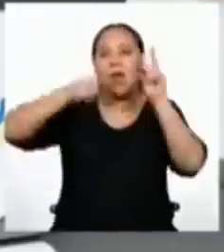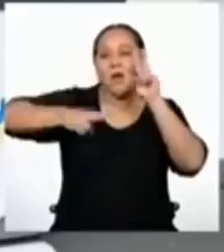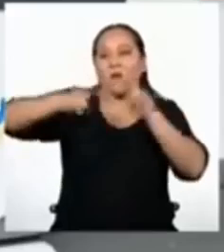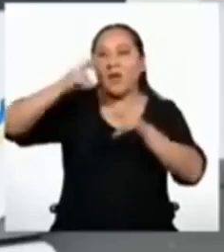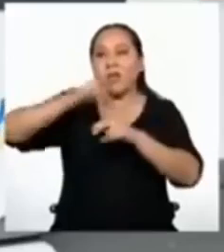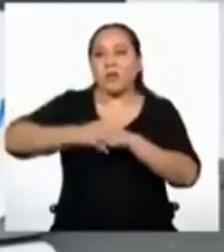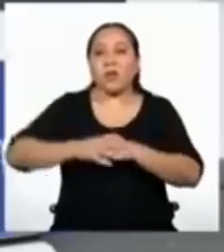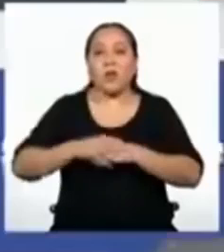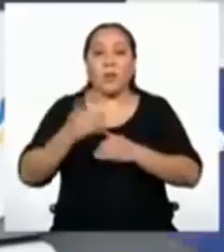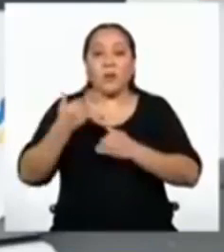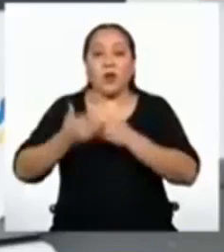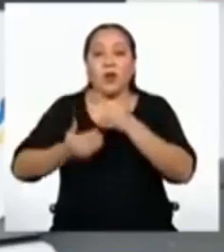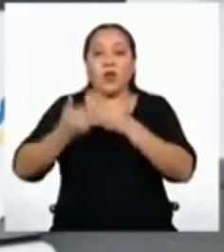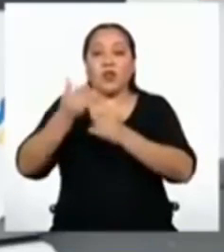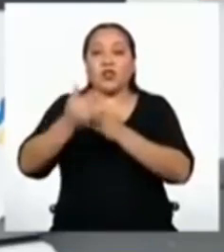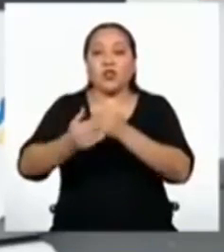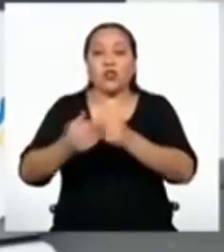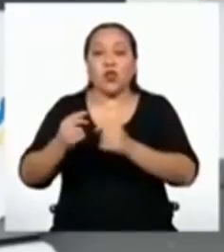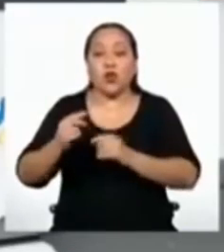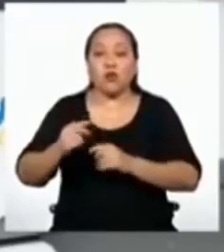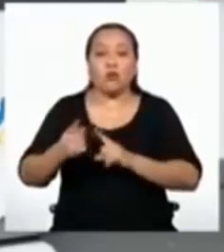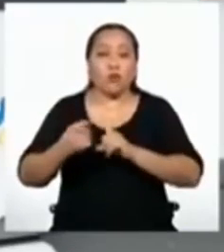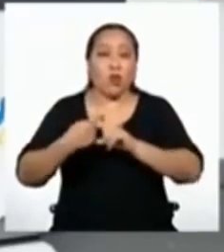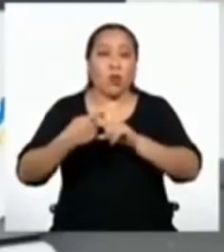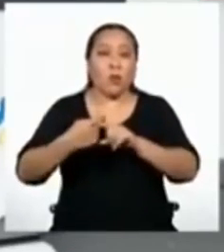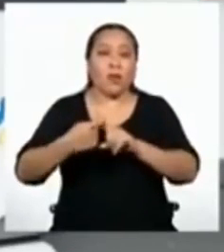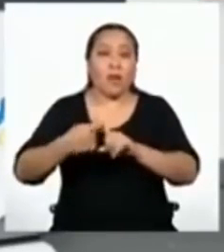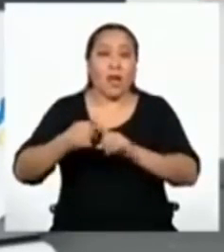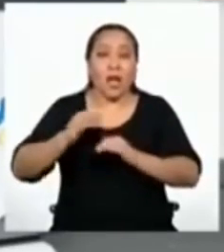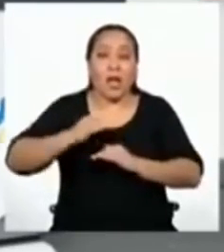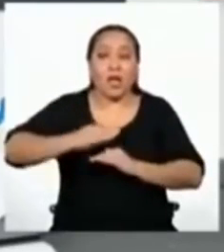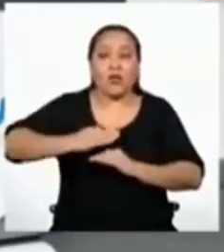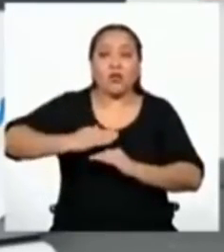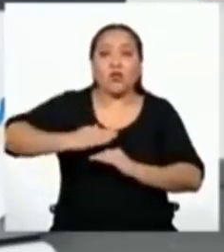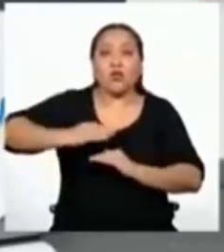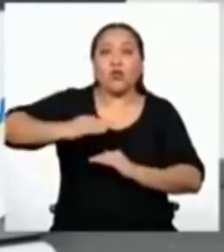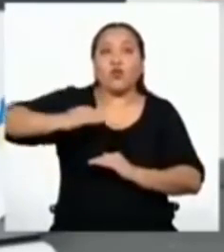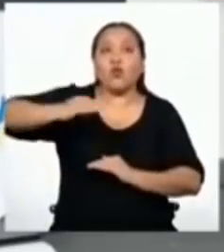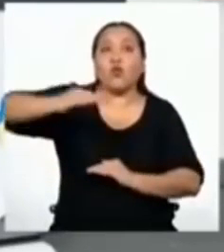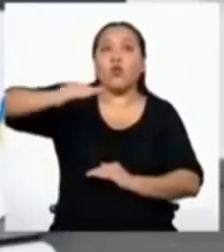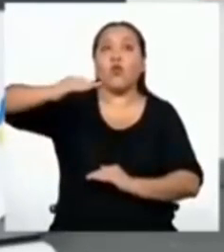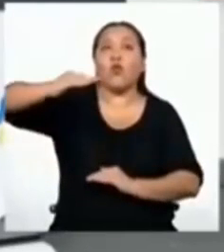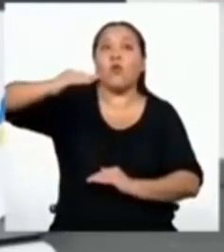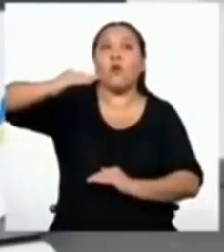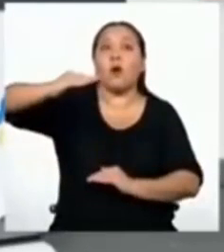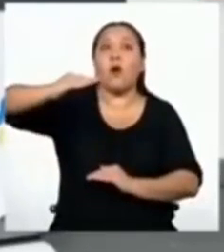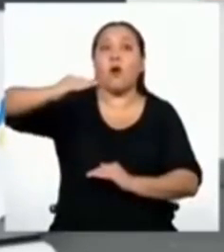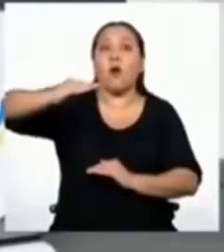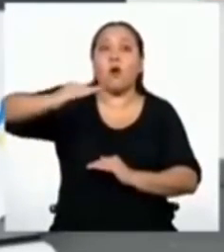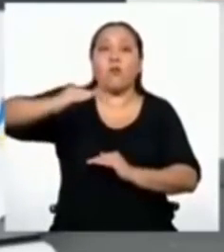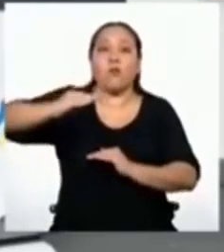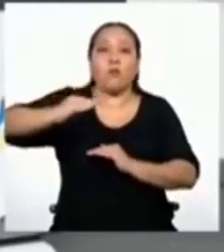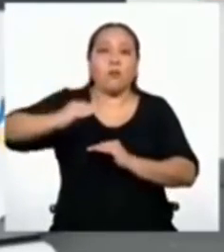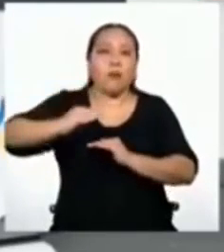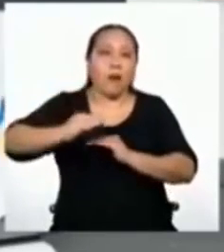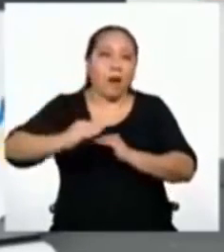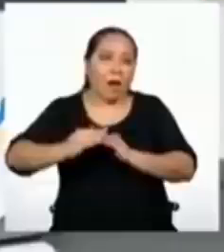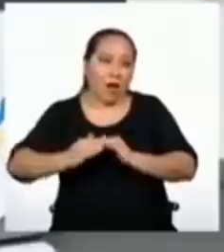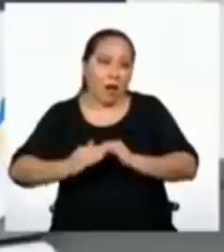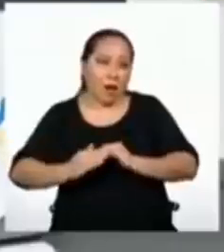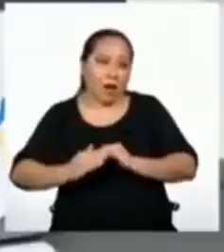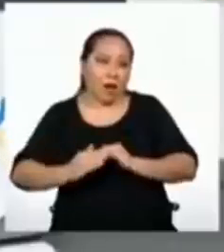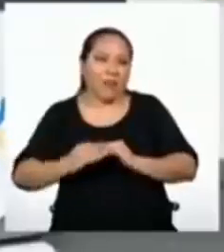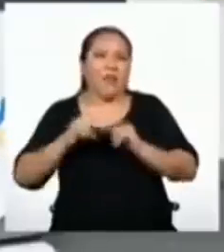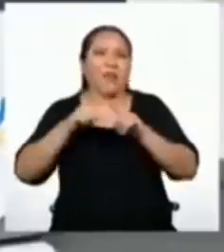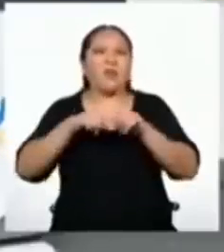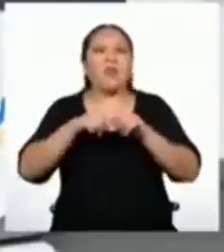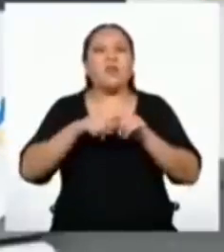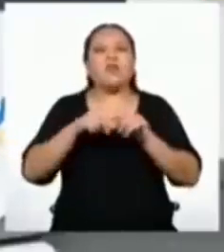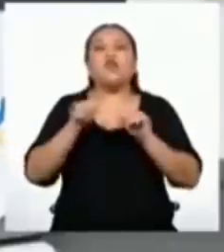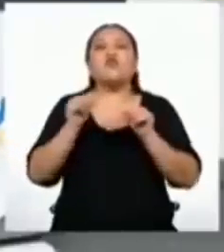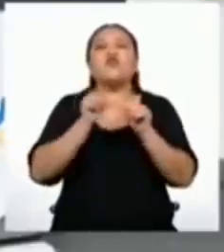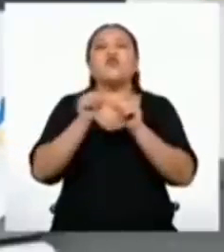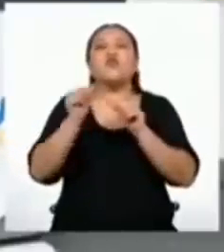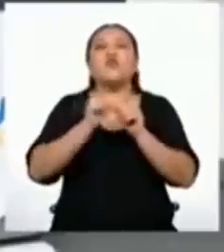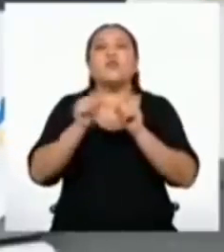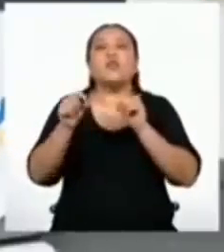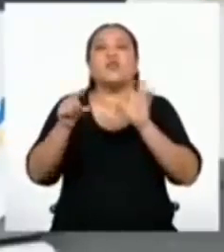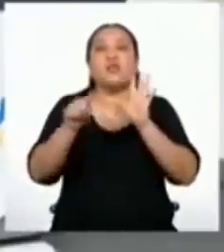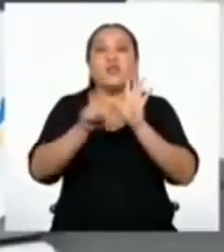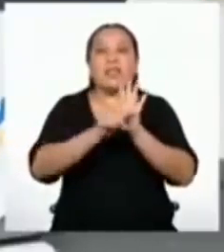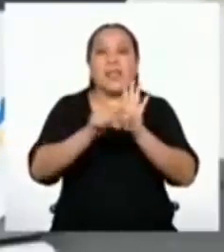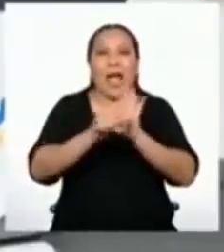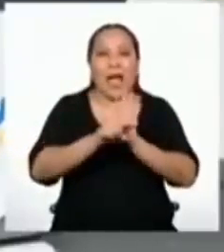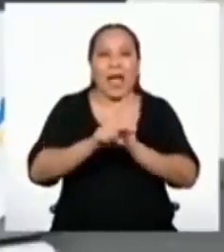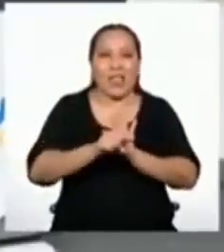geométrica es creciente o decreciente. Especialmente si sus términos son números negativos. Fue interesante, ¿verdad?